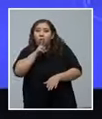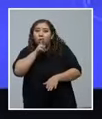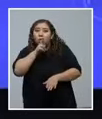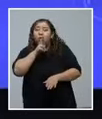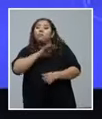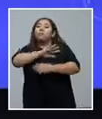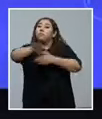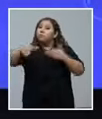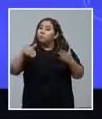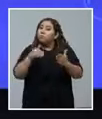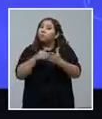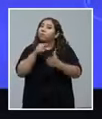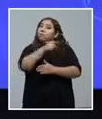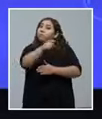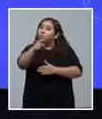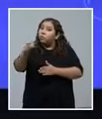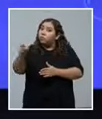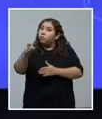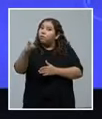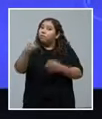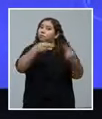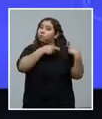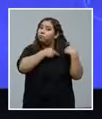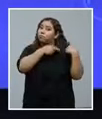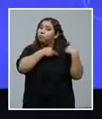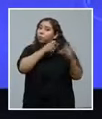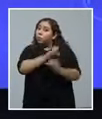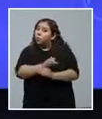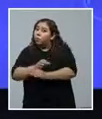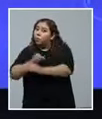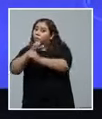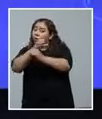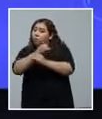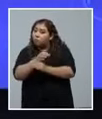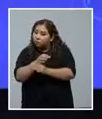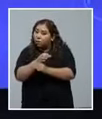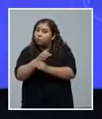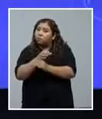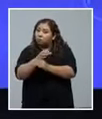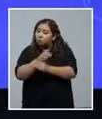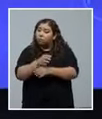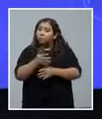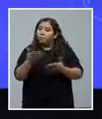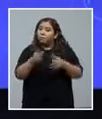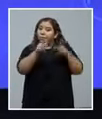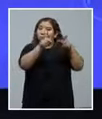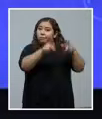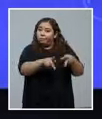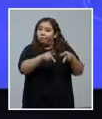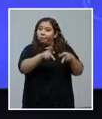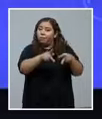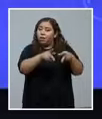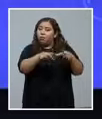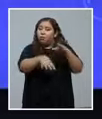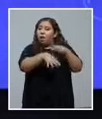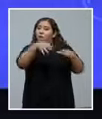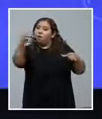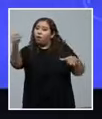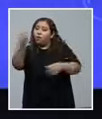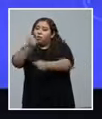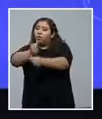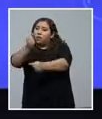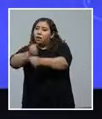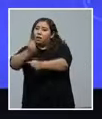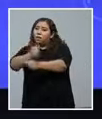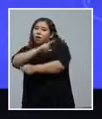que poner de nuestra parte. Sabemos que hay muchos compatriotas que tienen que salir porque trabajan en el sistema hospitalario, porque trabajan